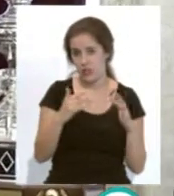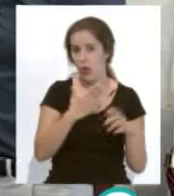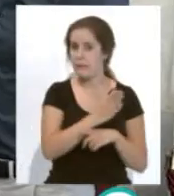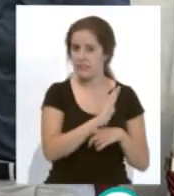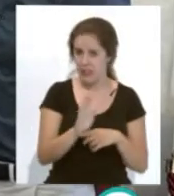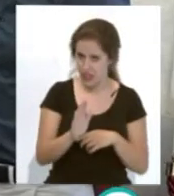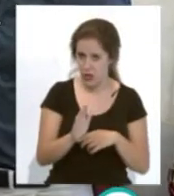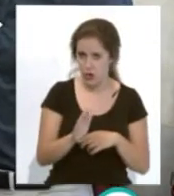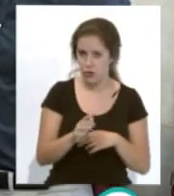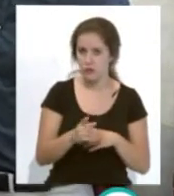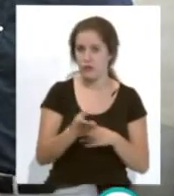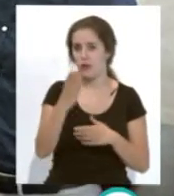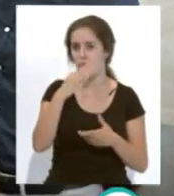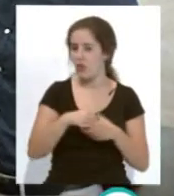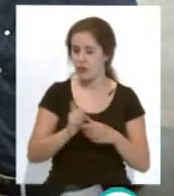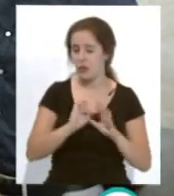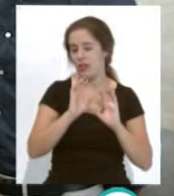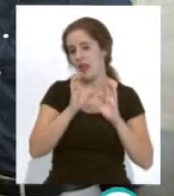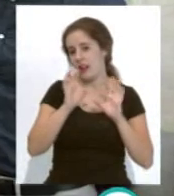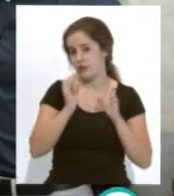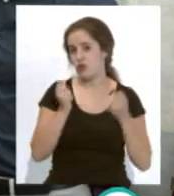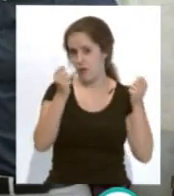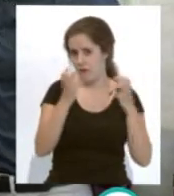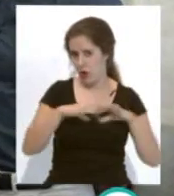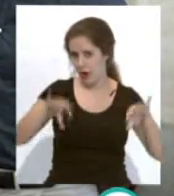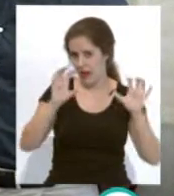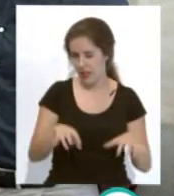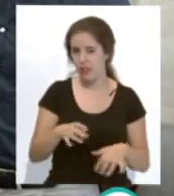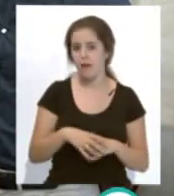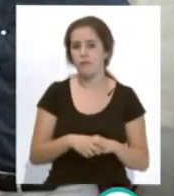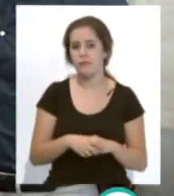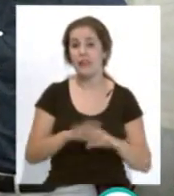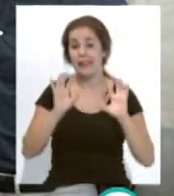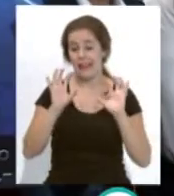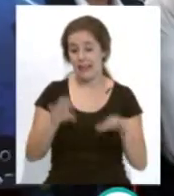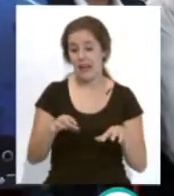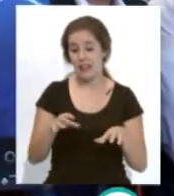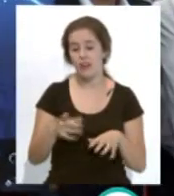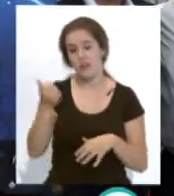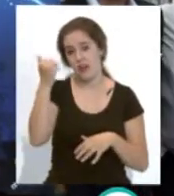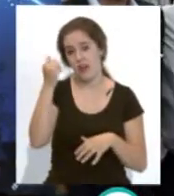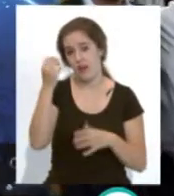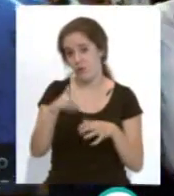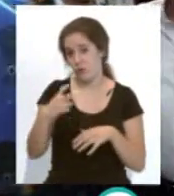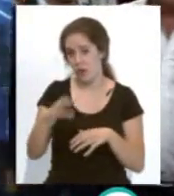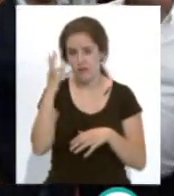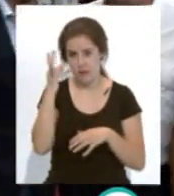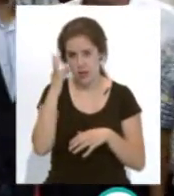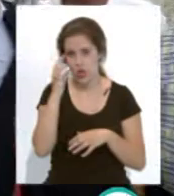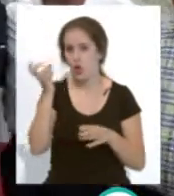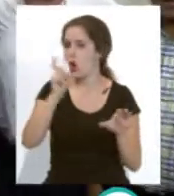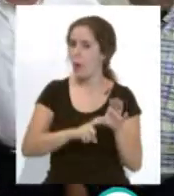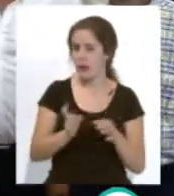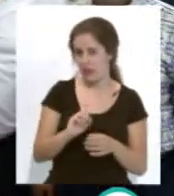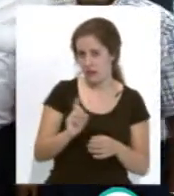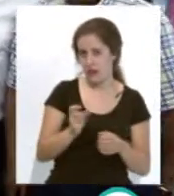presentación no dentro del trofeo Carranza y el Cádiz fútbol femenino el Cádiz fútbol femenino no participaría